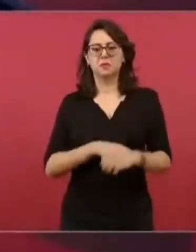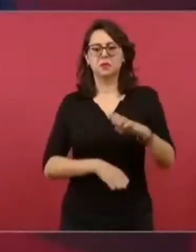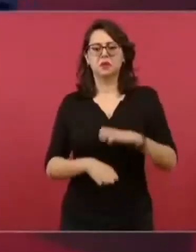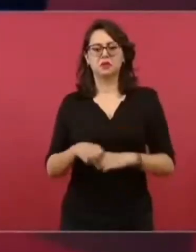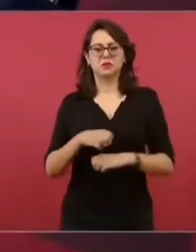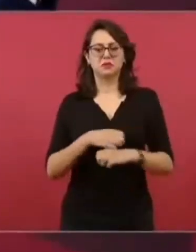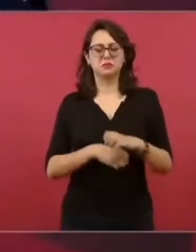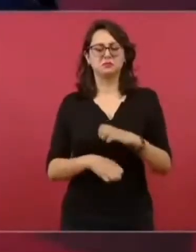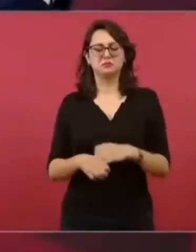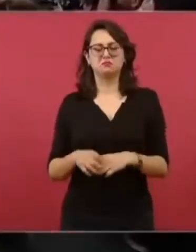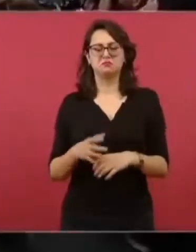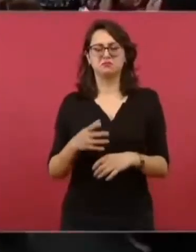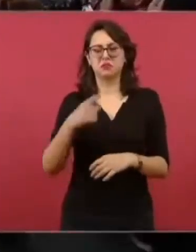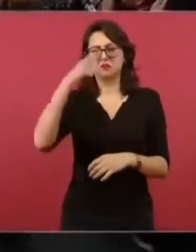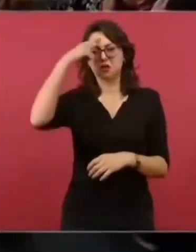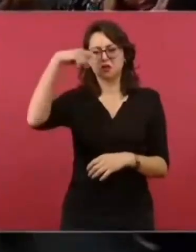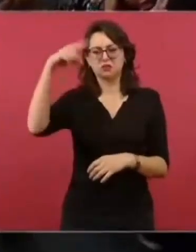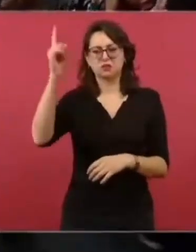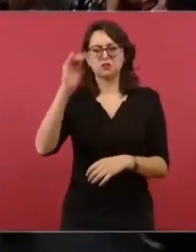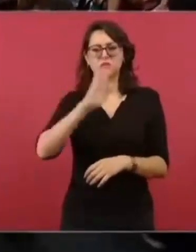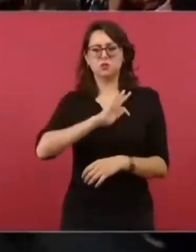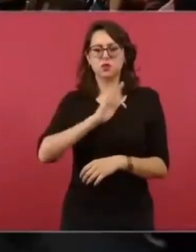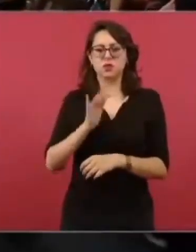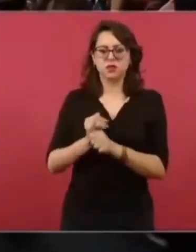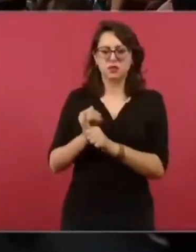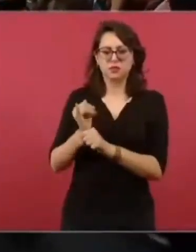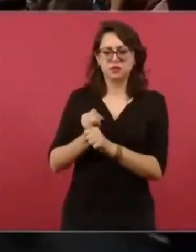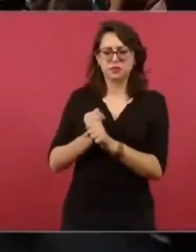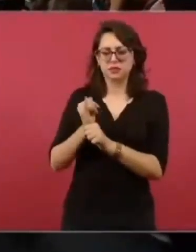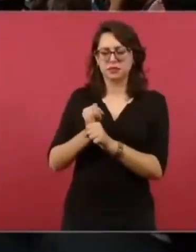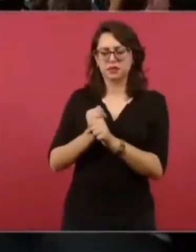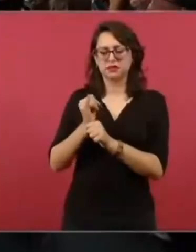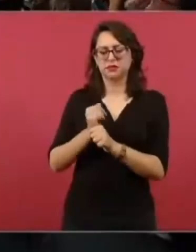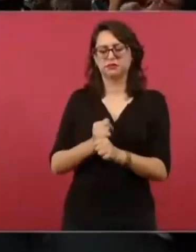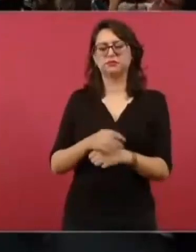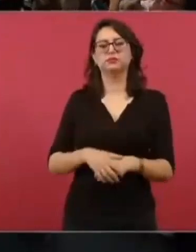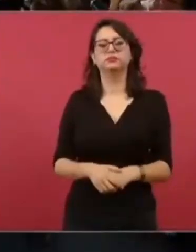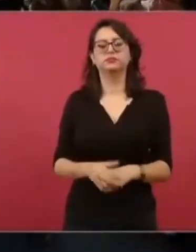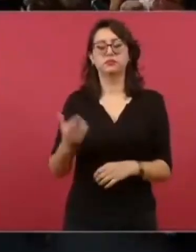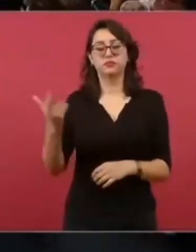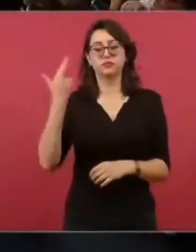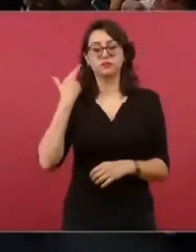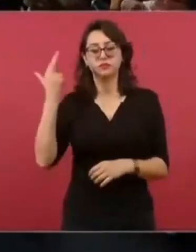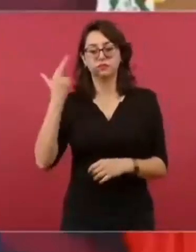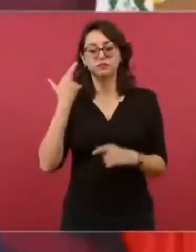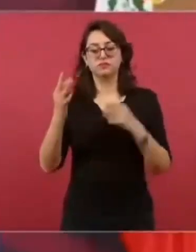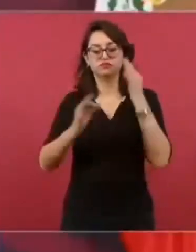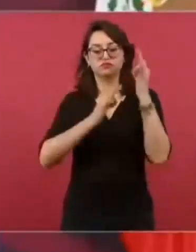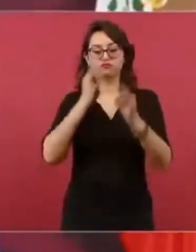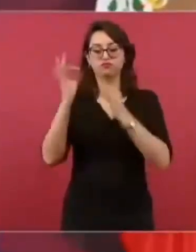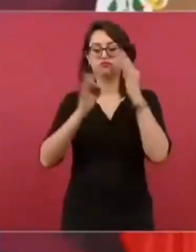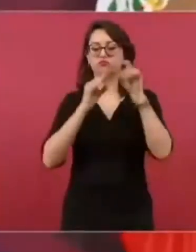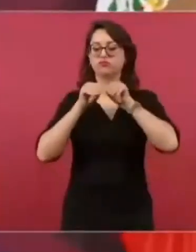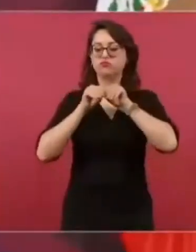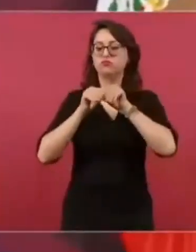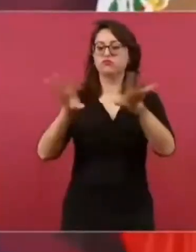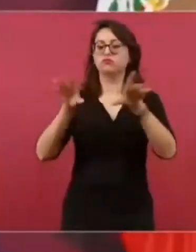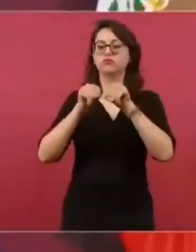A ver, ¿cuántas notas? ¿Cuántas positivas?